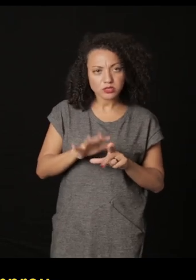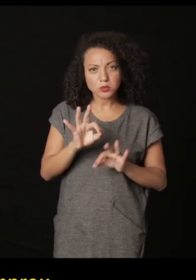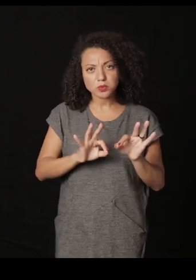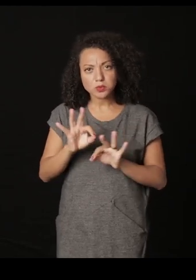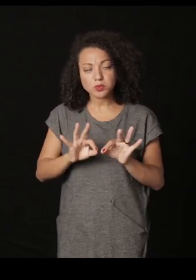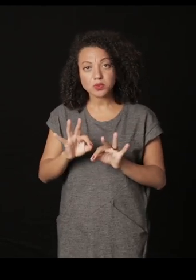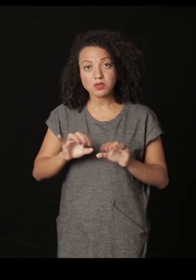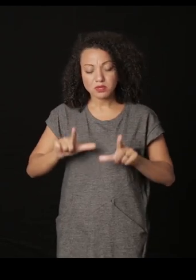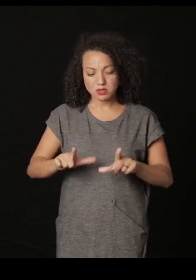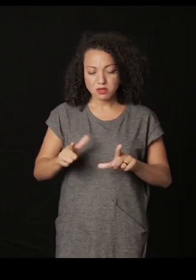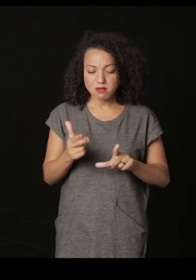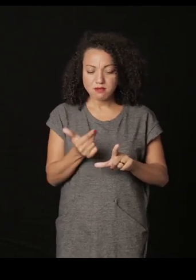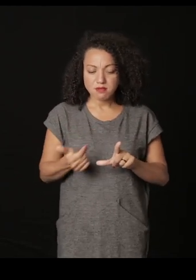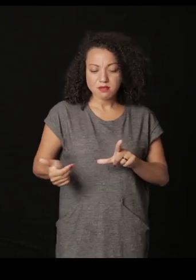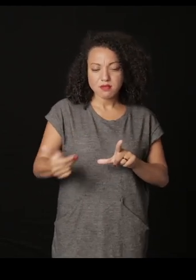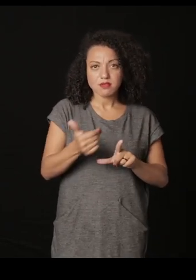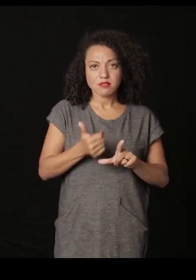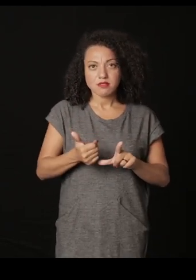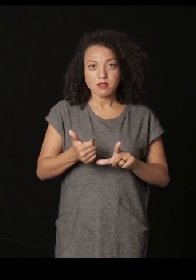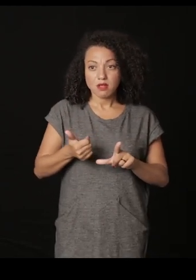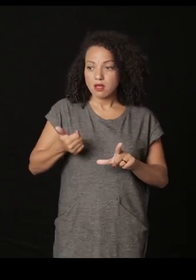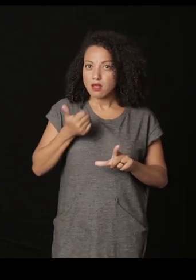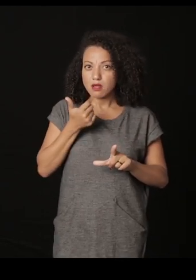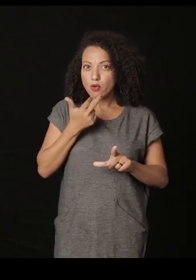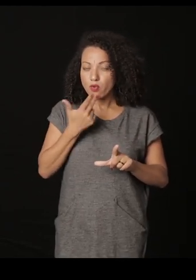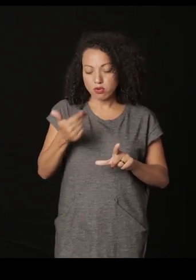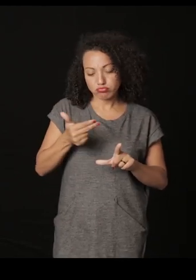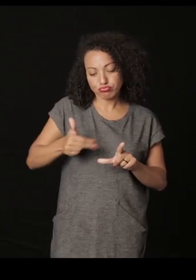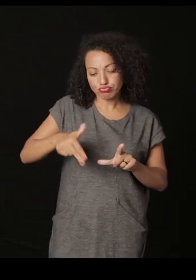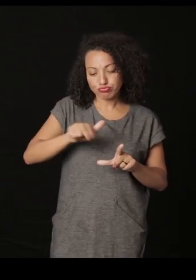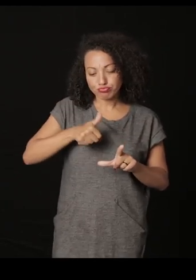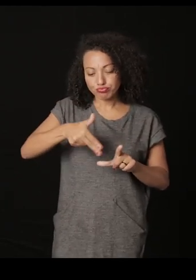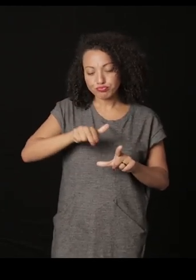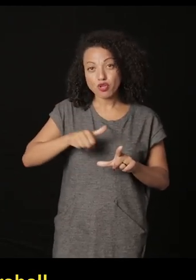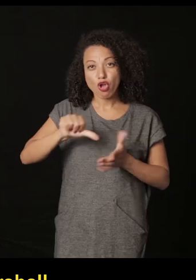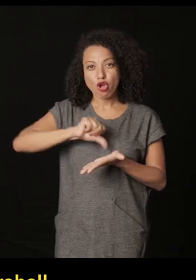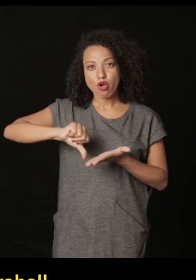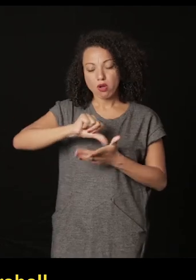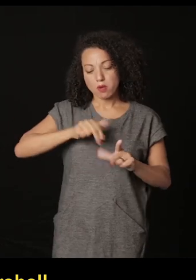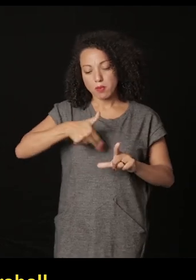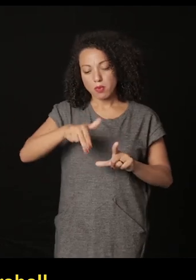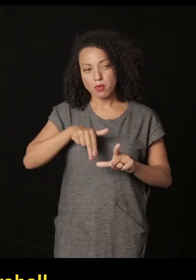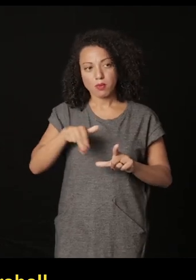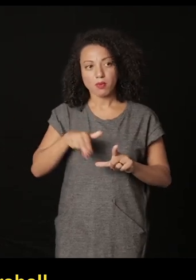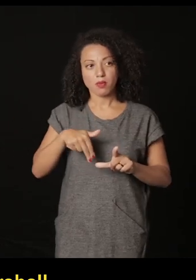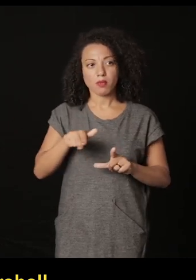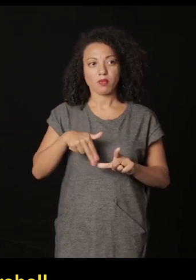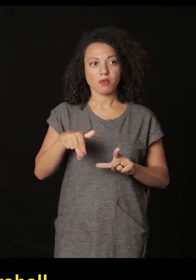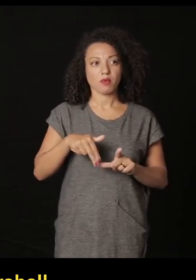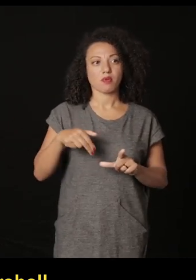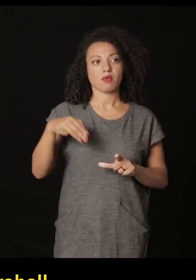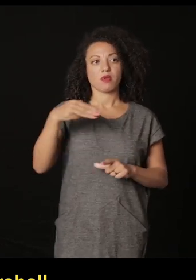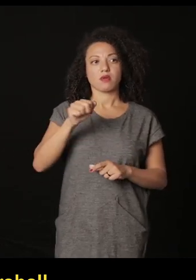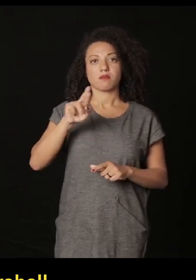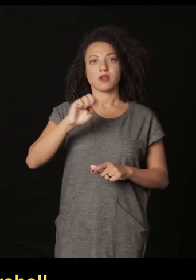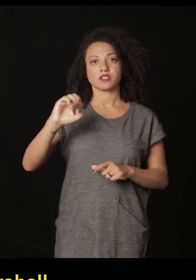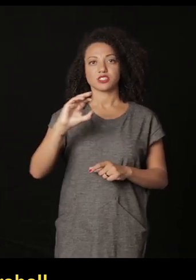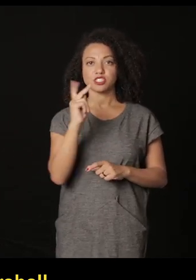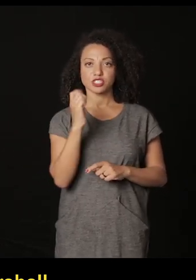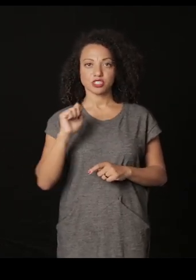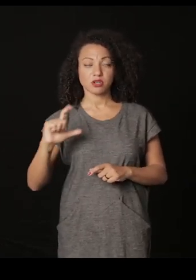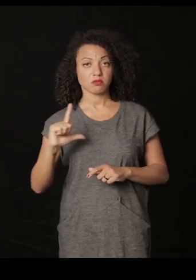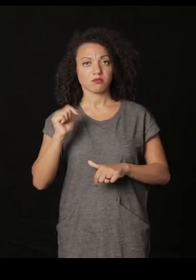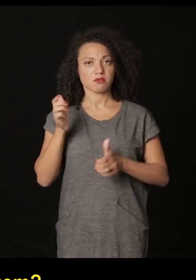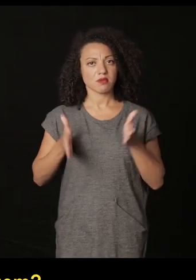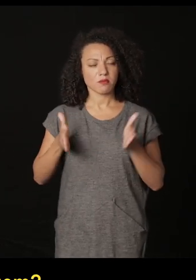compró y él desenha, pinta, coloreja esas imágenes con óleo con pigmentos Marshall de la